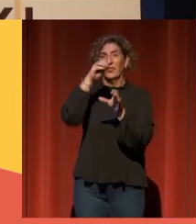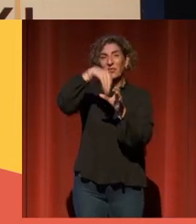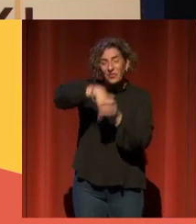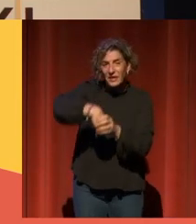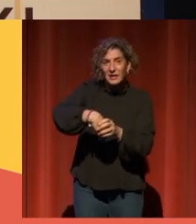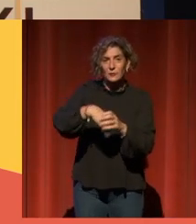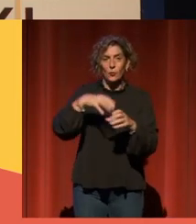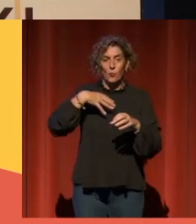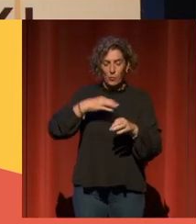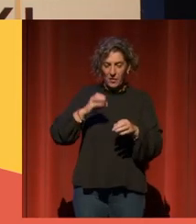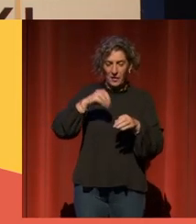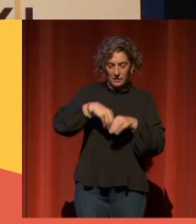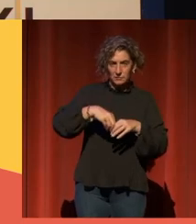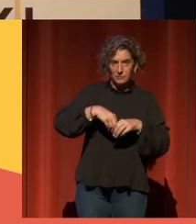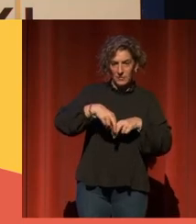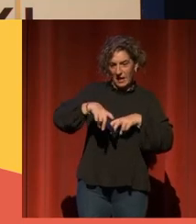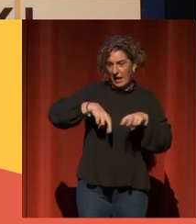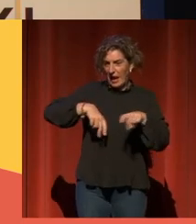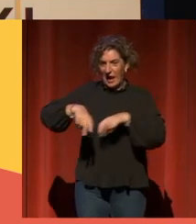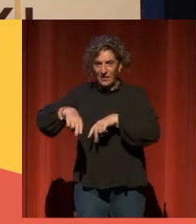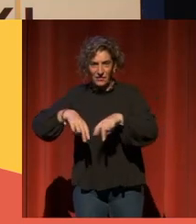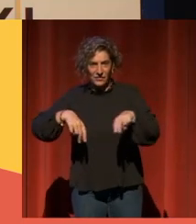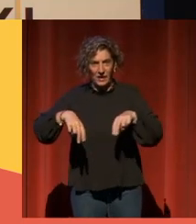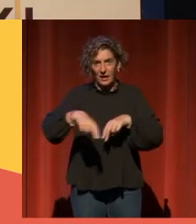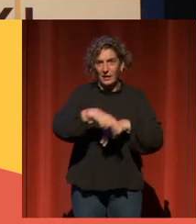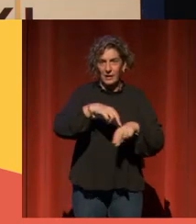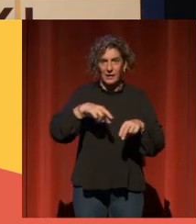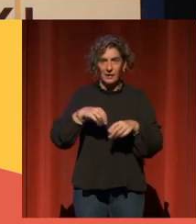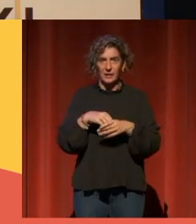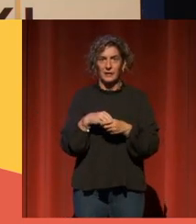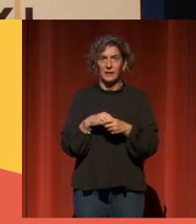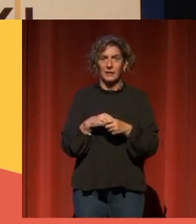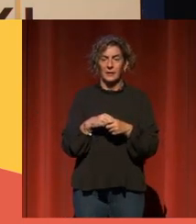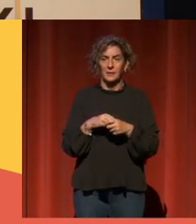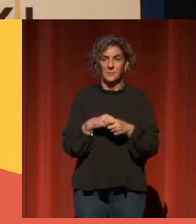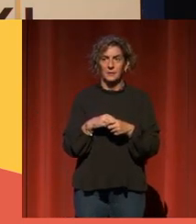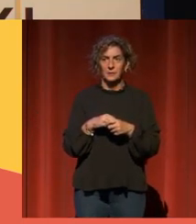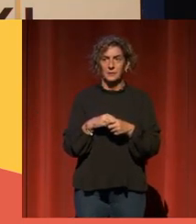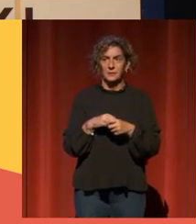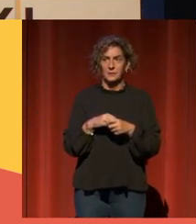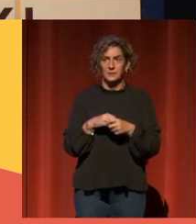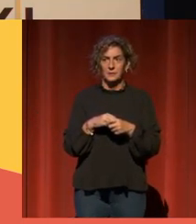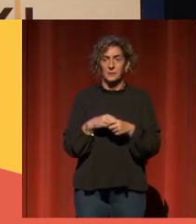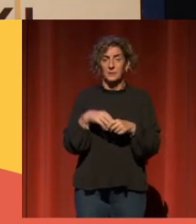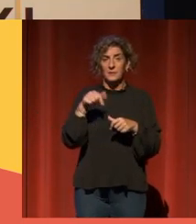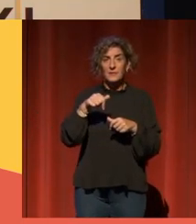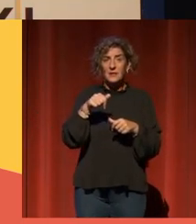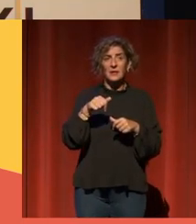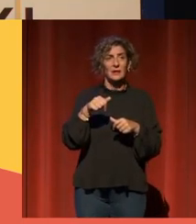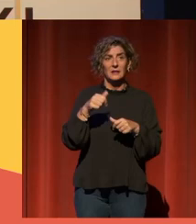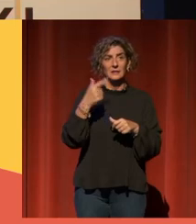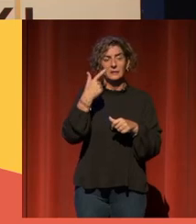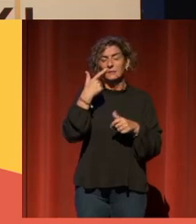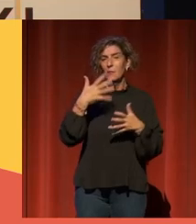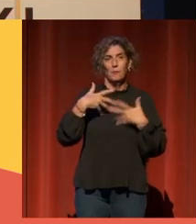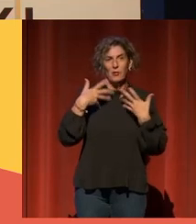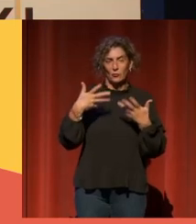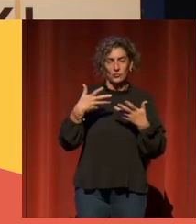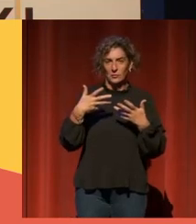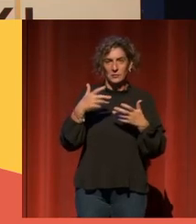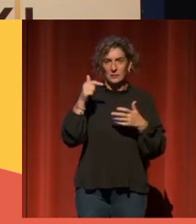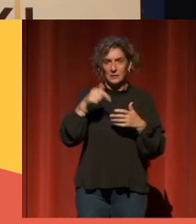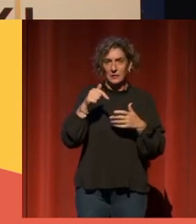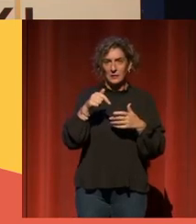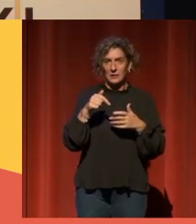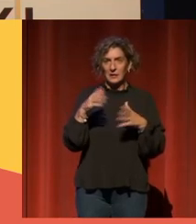andar por la nave, llegar al altar, ver el ábside, que es impresionante con el pantocrator del siglo XIII.